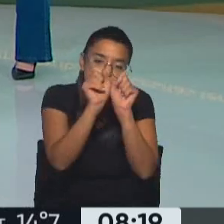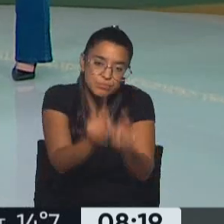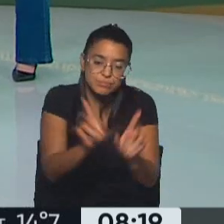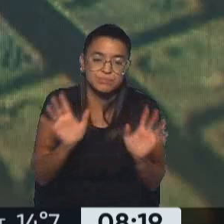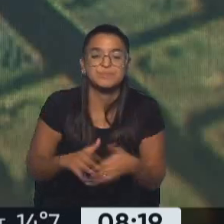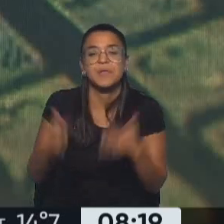Bien, gracias, Flor.